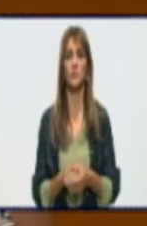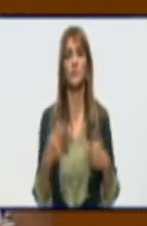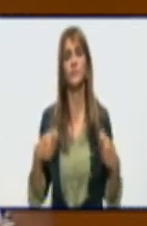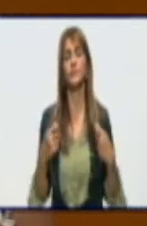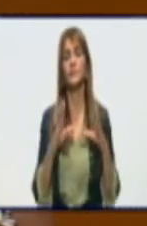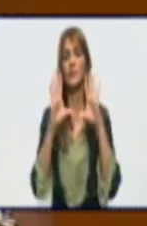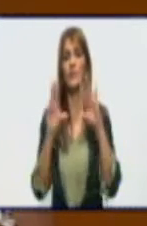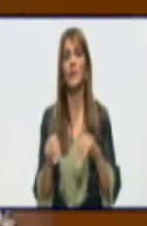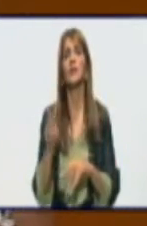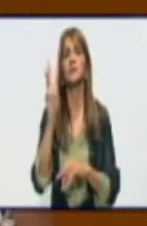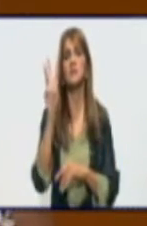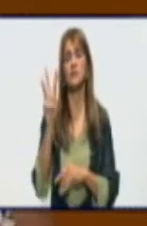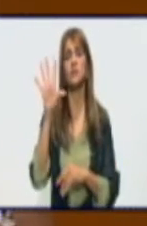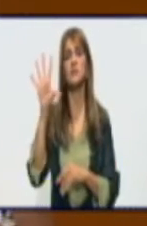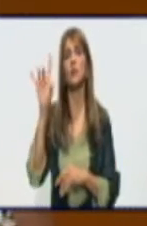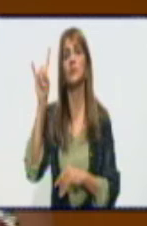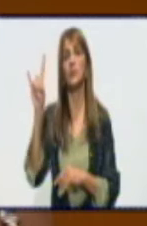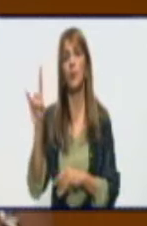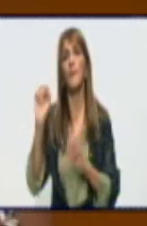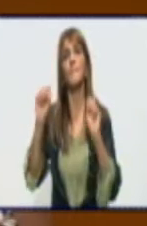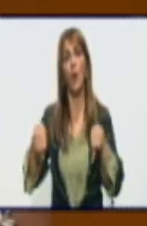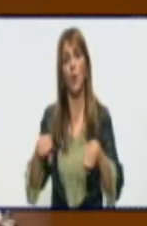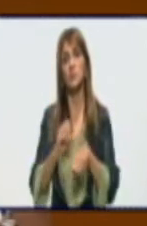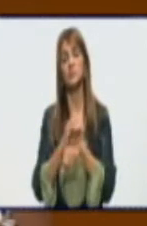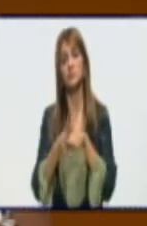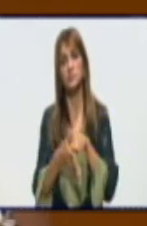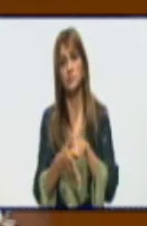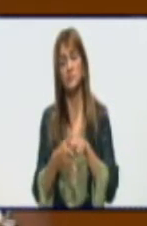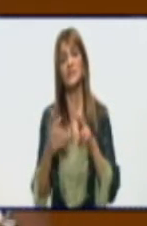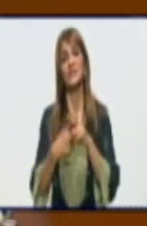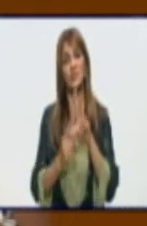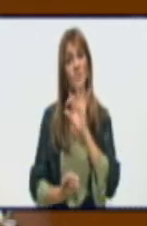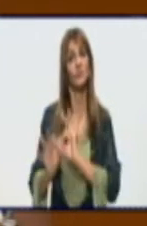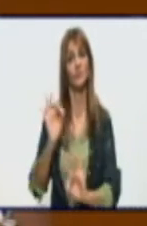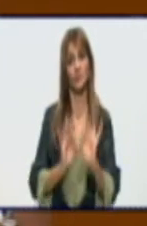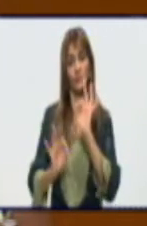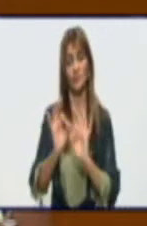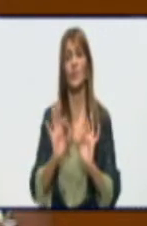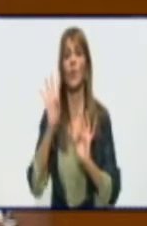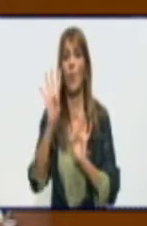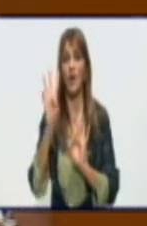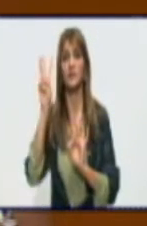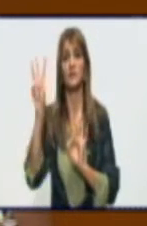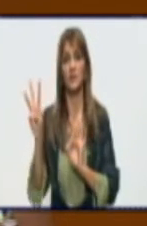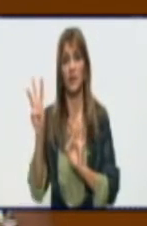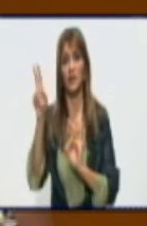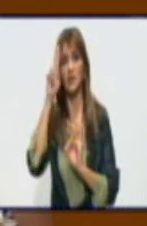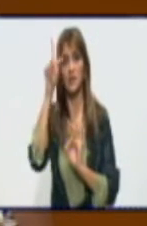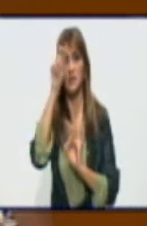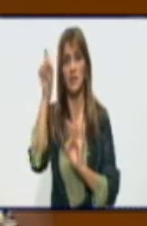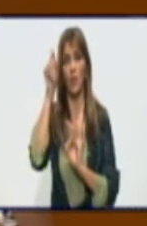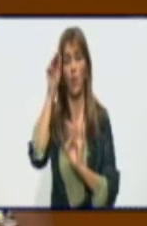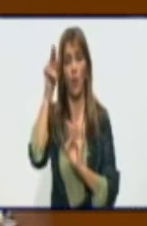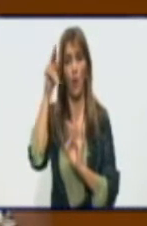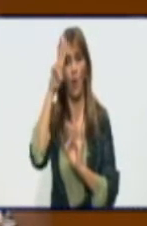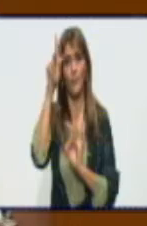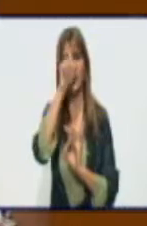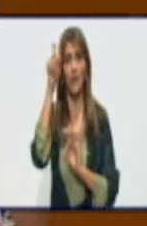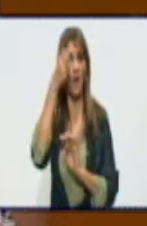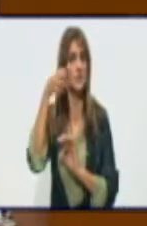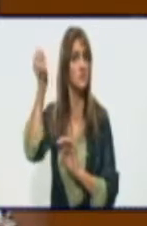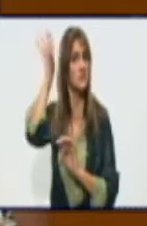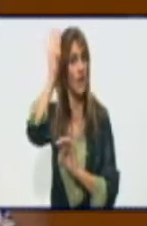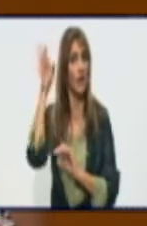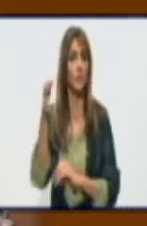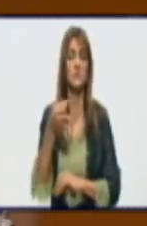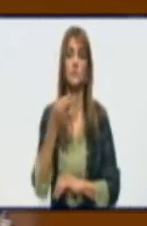359 sospechosos y de alto riesgo hay 43 ingresados en el hospital Celia Sánchez Manduley. Para